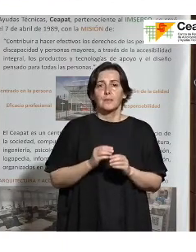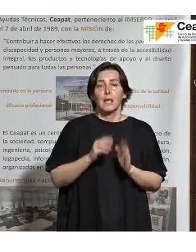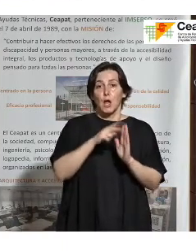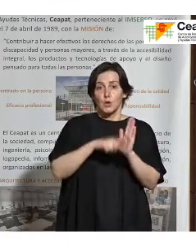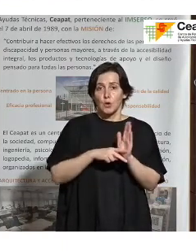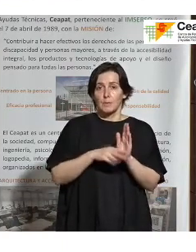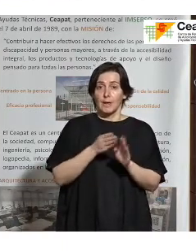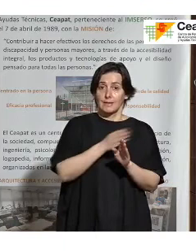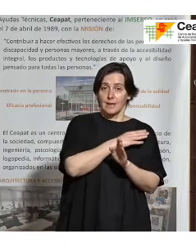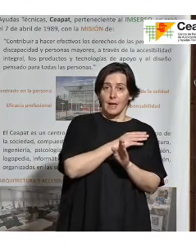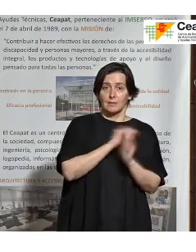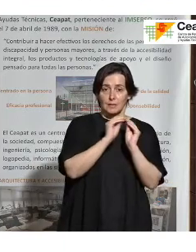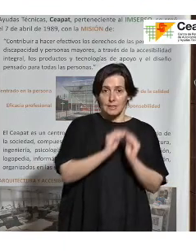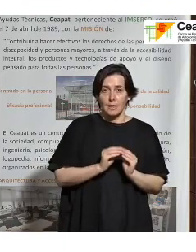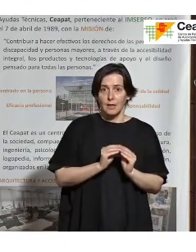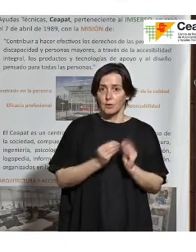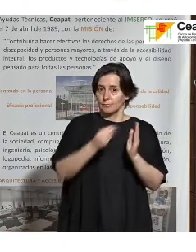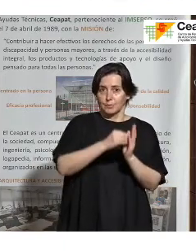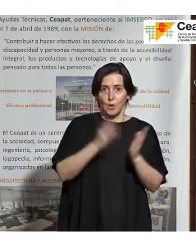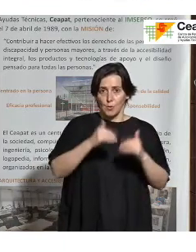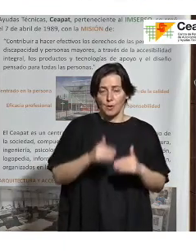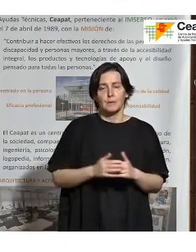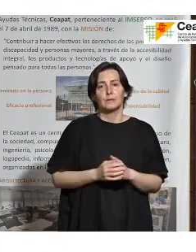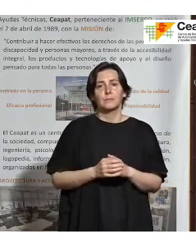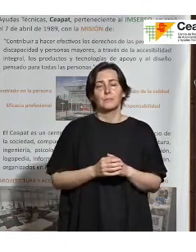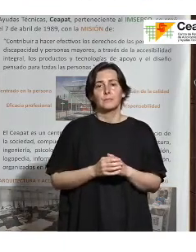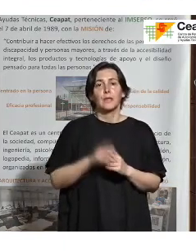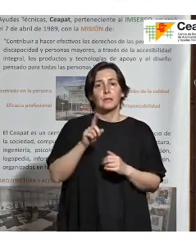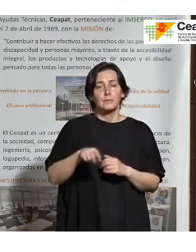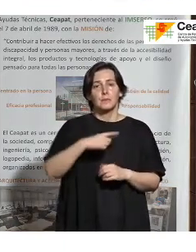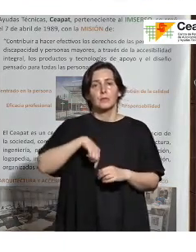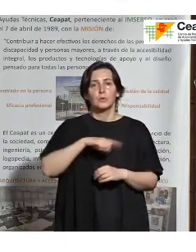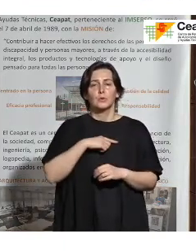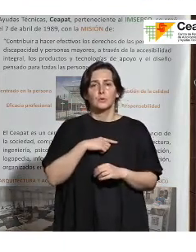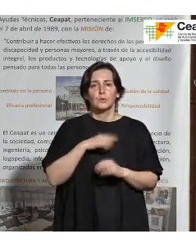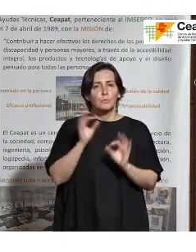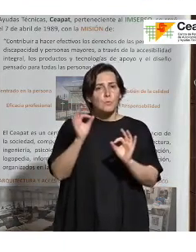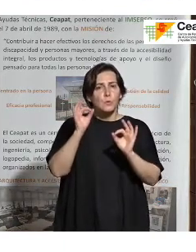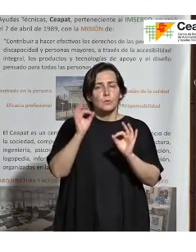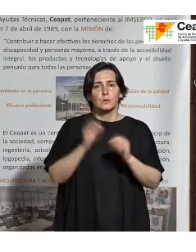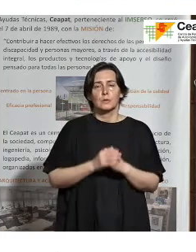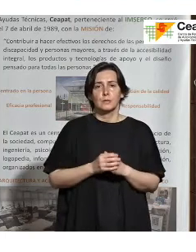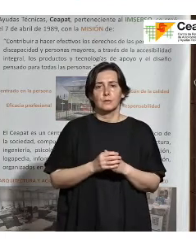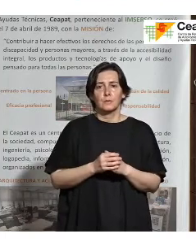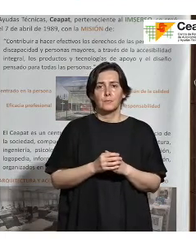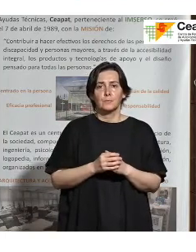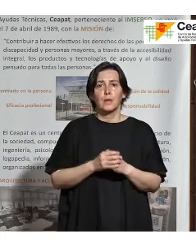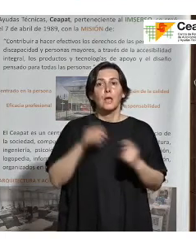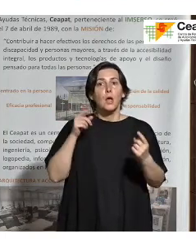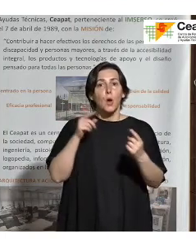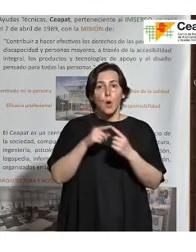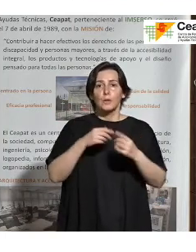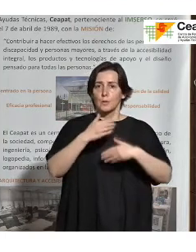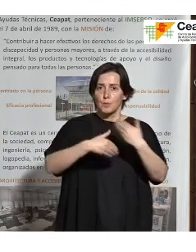anterior no la habíamos incorporado. Hemos también hecho alguna puntualización de que dispongas de esos